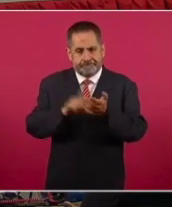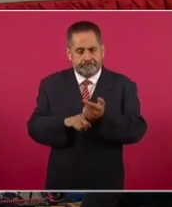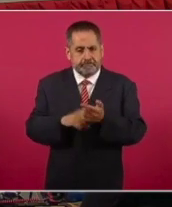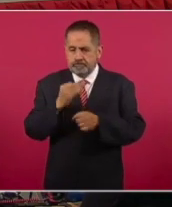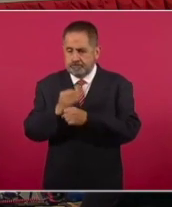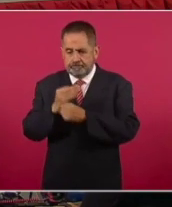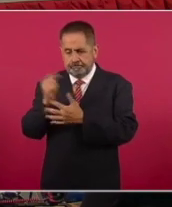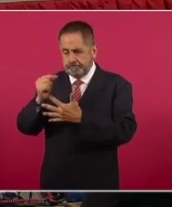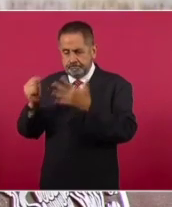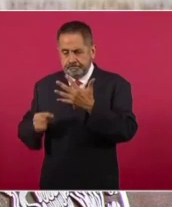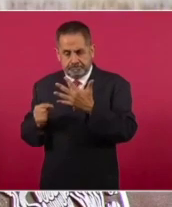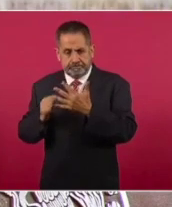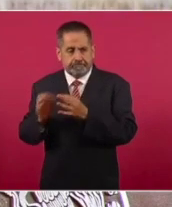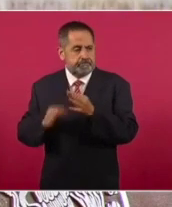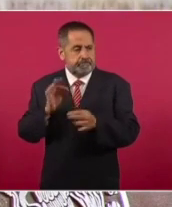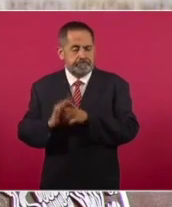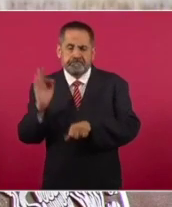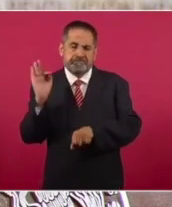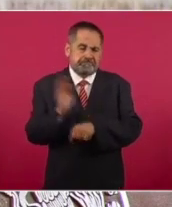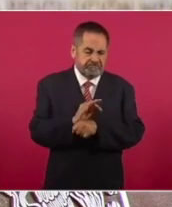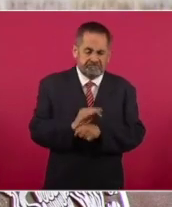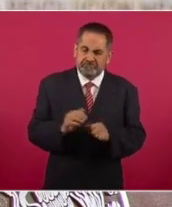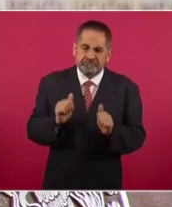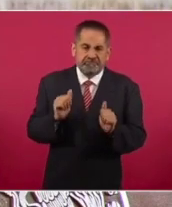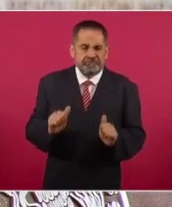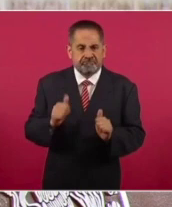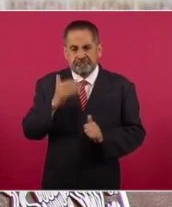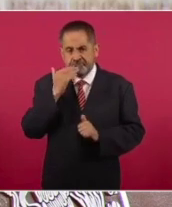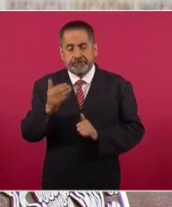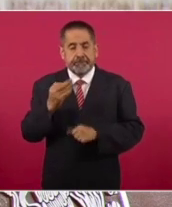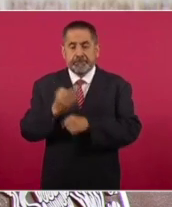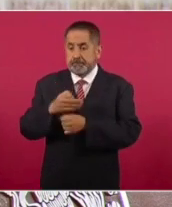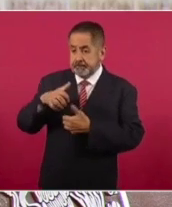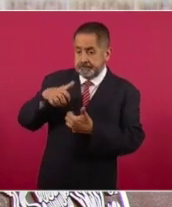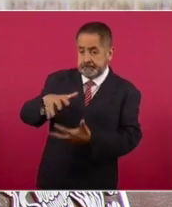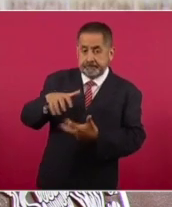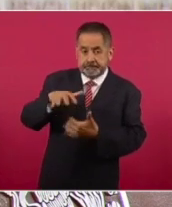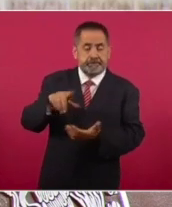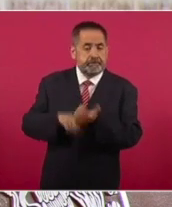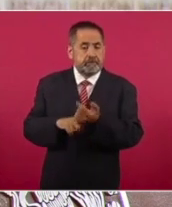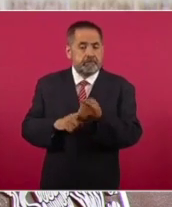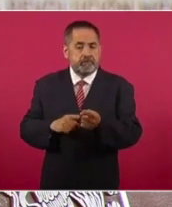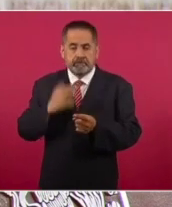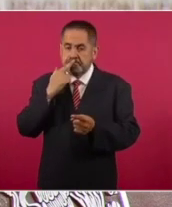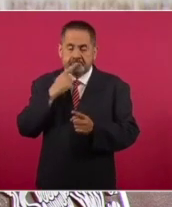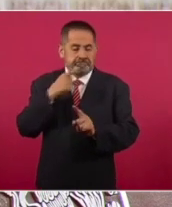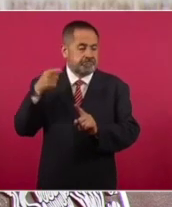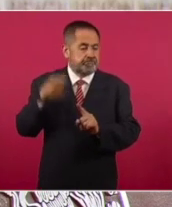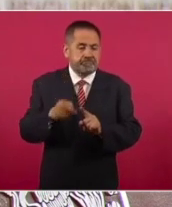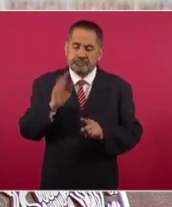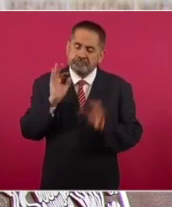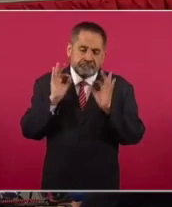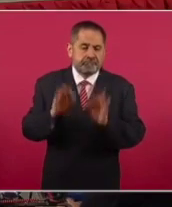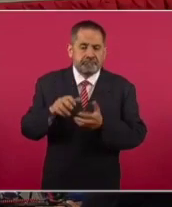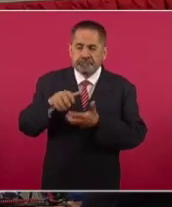cumpliendo muchas funciones y estos recursos que están utilizados en el paquete no tendrían un mejor uso que